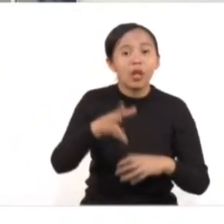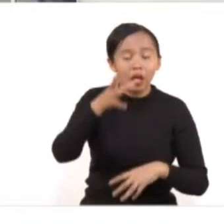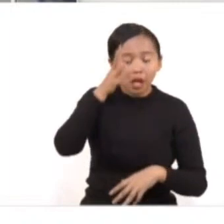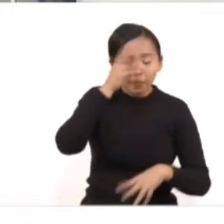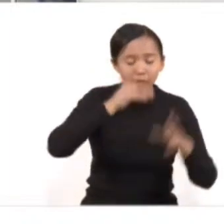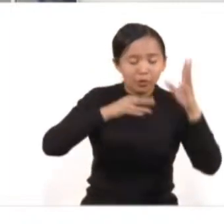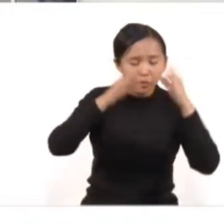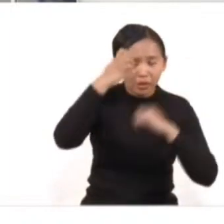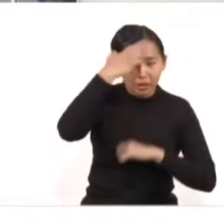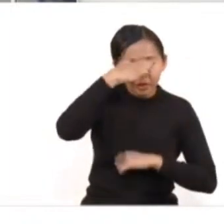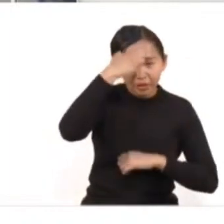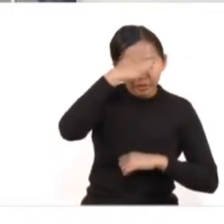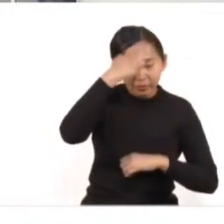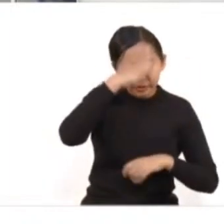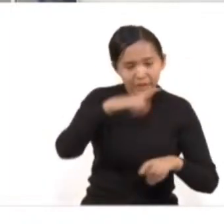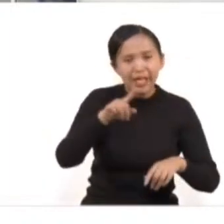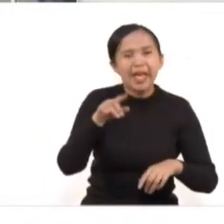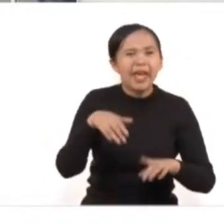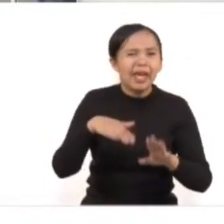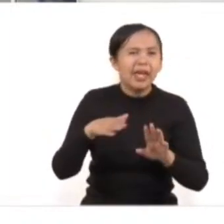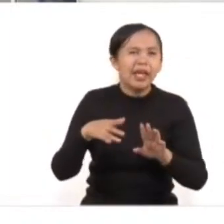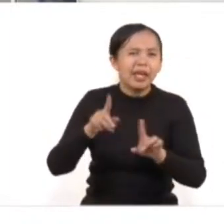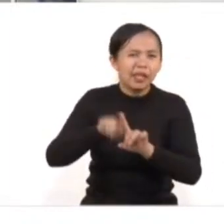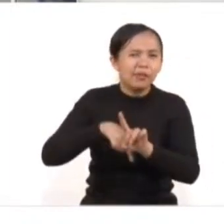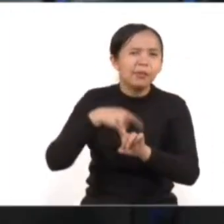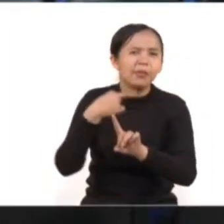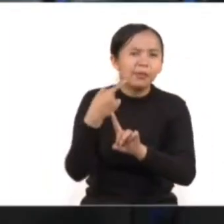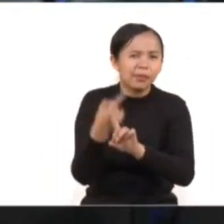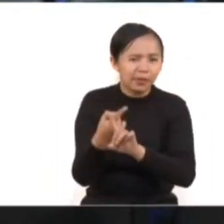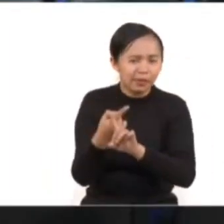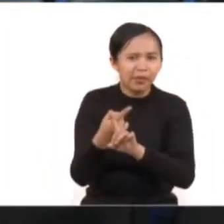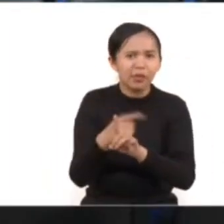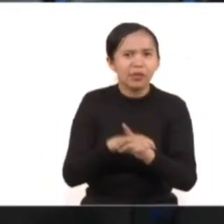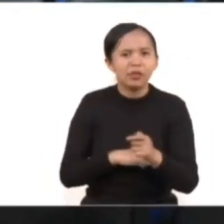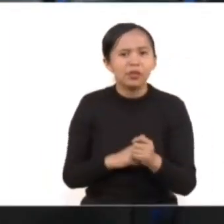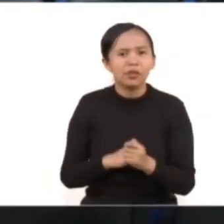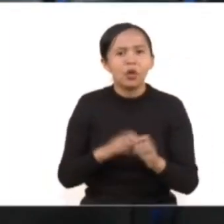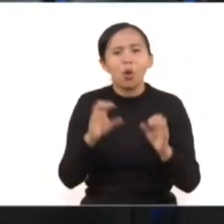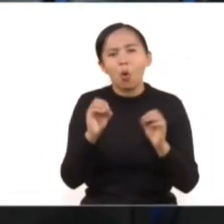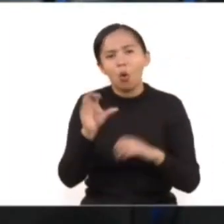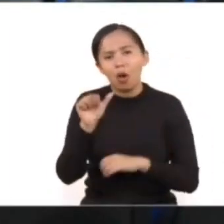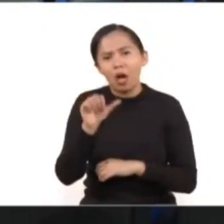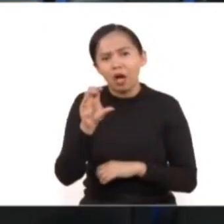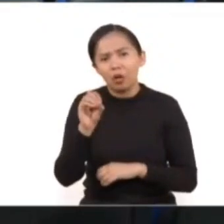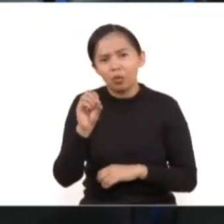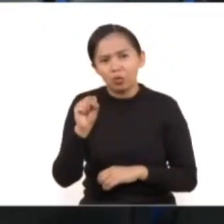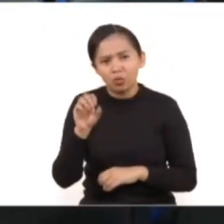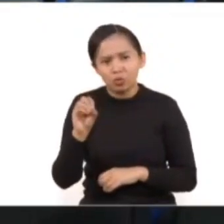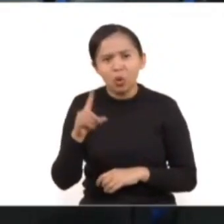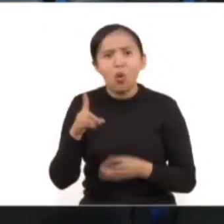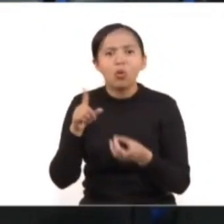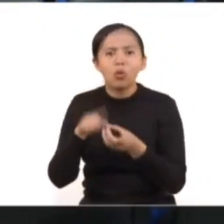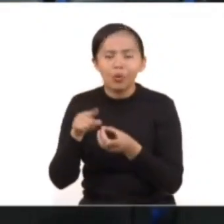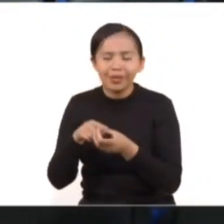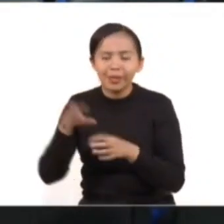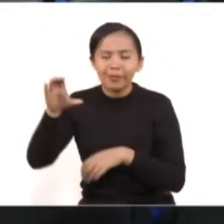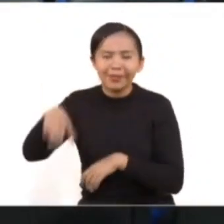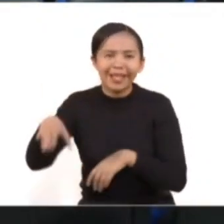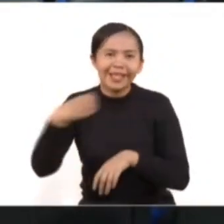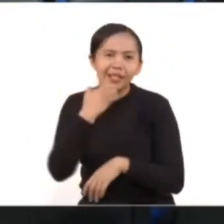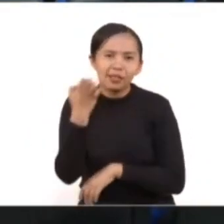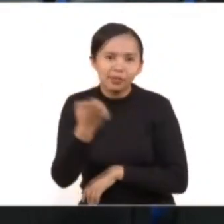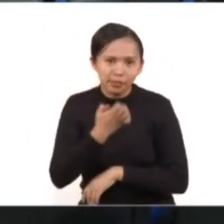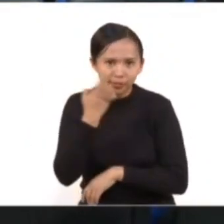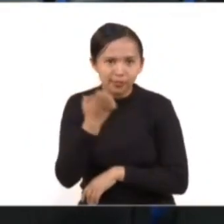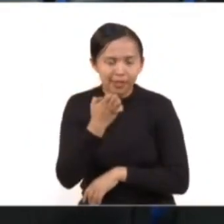sensibilizado en la violación sexual ocurrida, violación o en acoso ocurrida en los centros educativos.